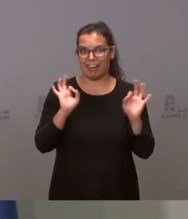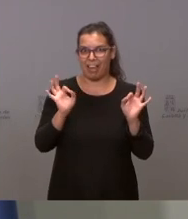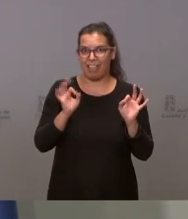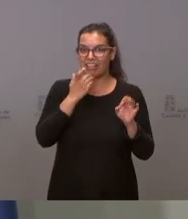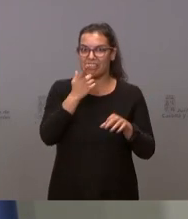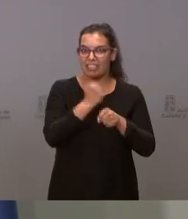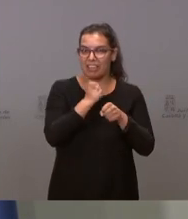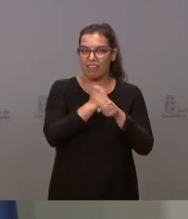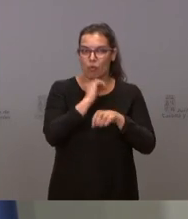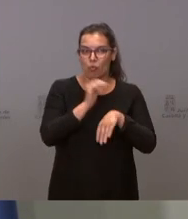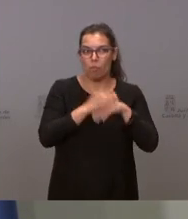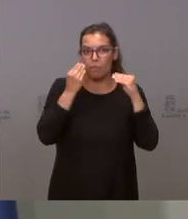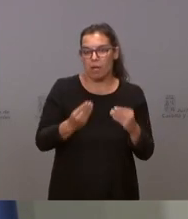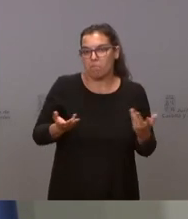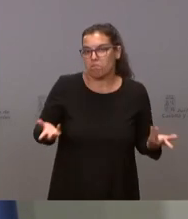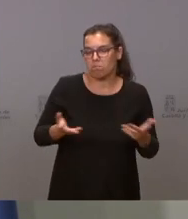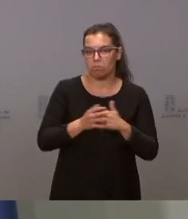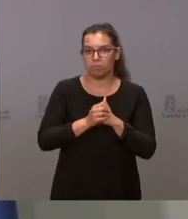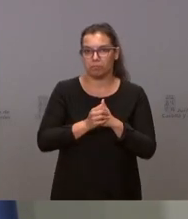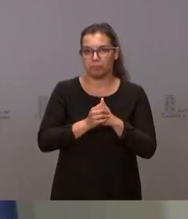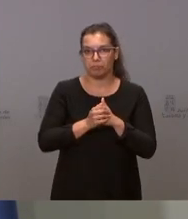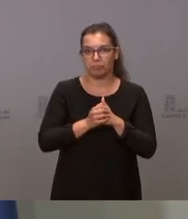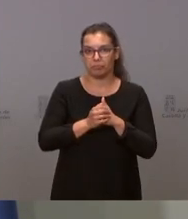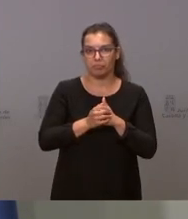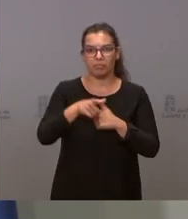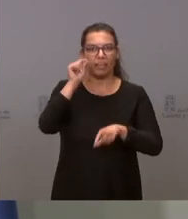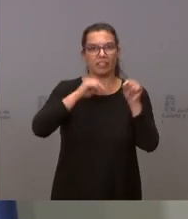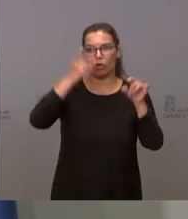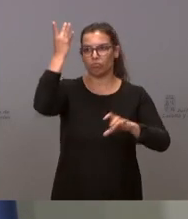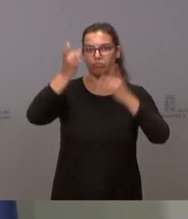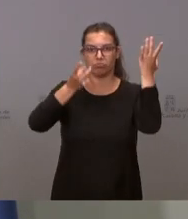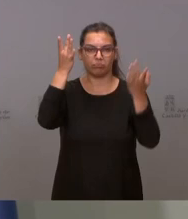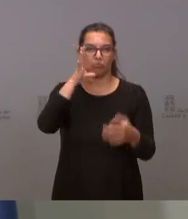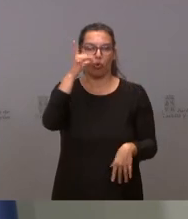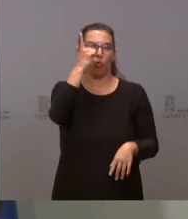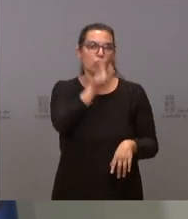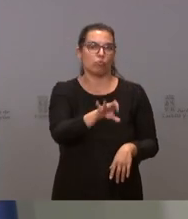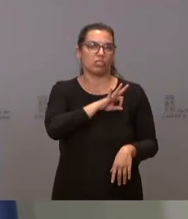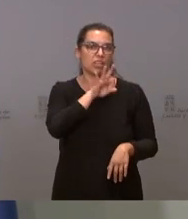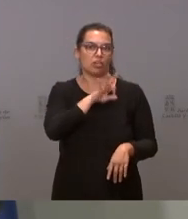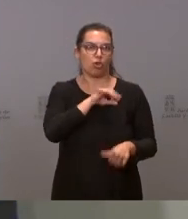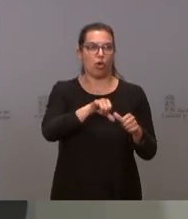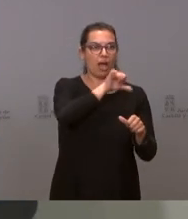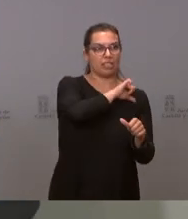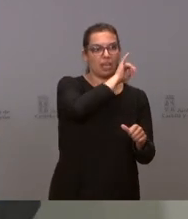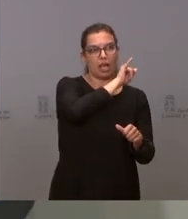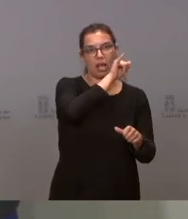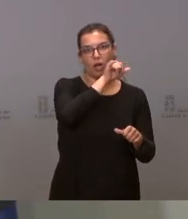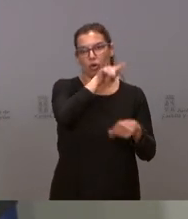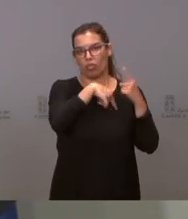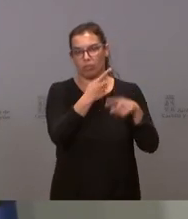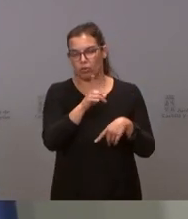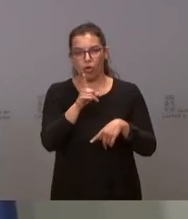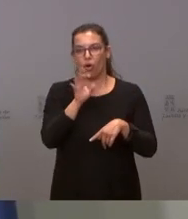haciendo su trabajo. No vamos a tomar decisiones arbitrarias porque un señor estuviera antes o no estuviera porque estuviera